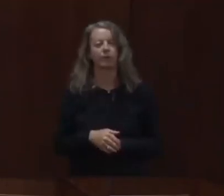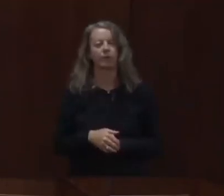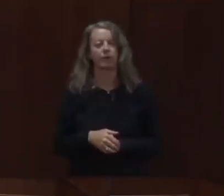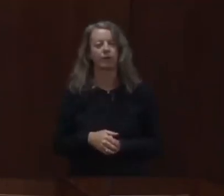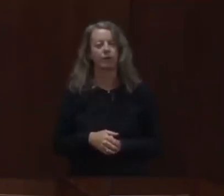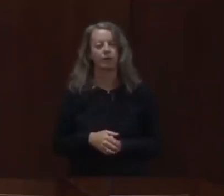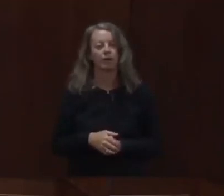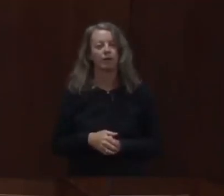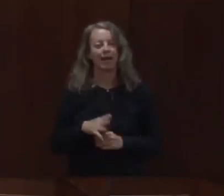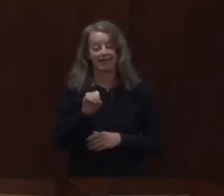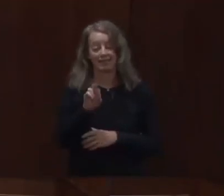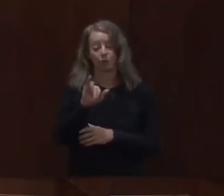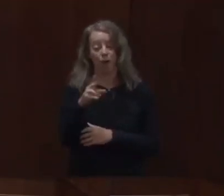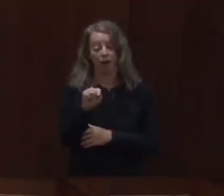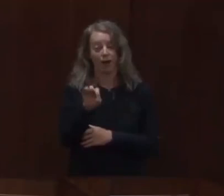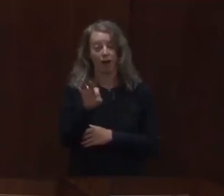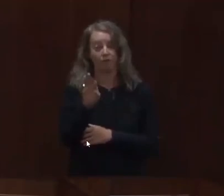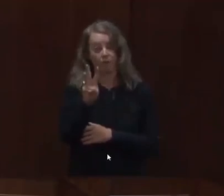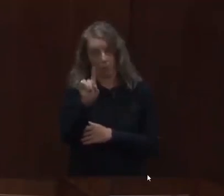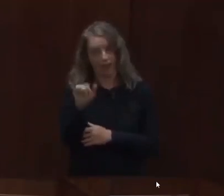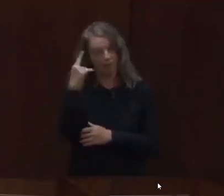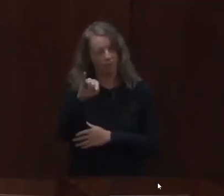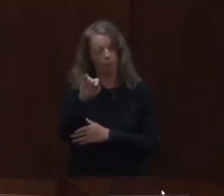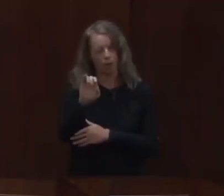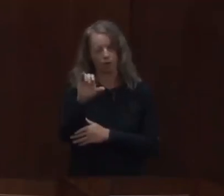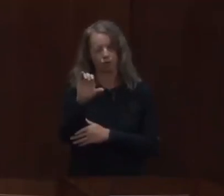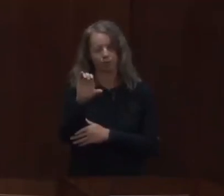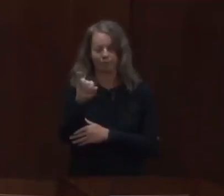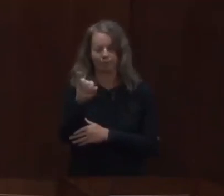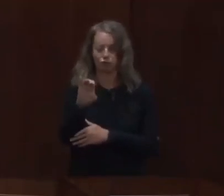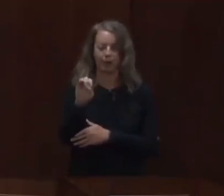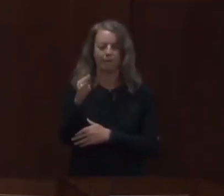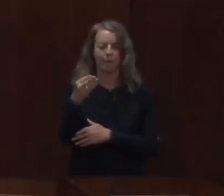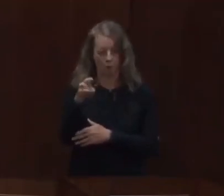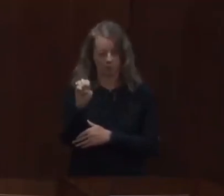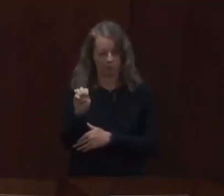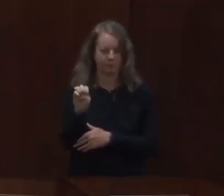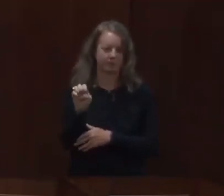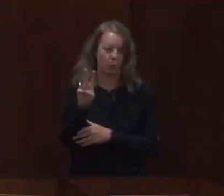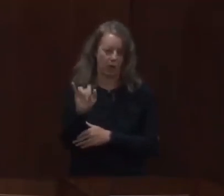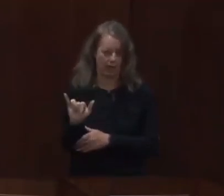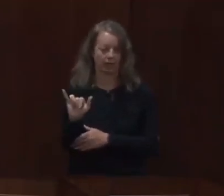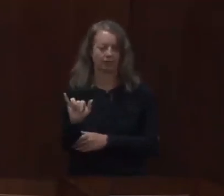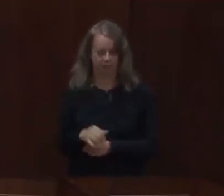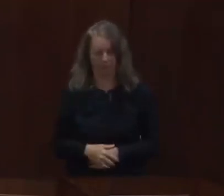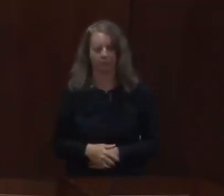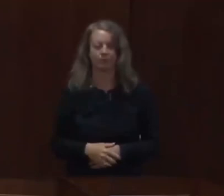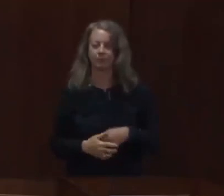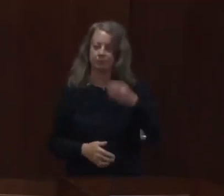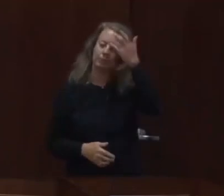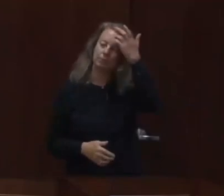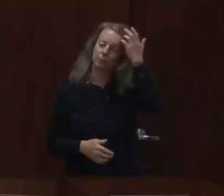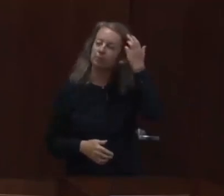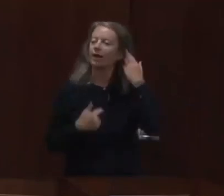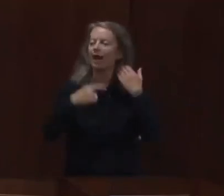creemos que una vez tengamos este briefing y nos sintamos cómodos con ello, bueno,